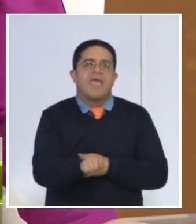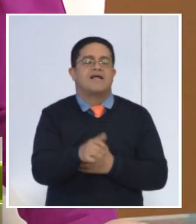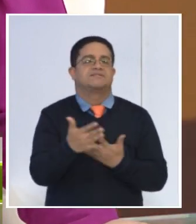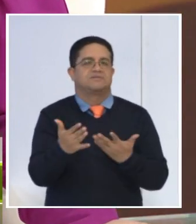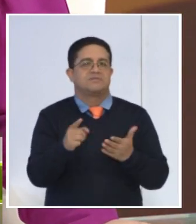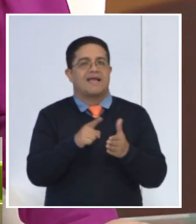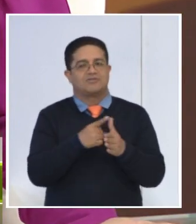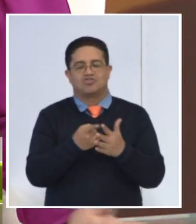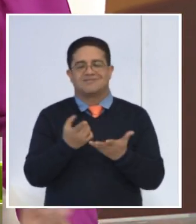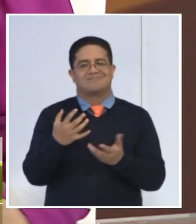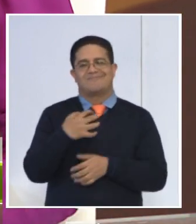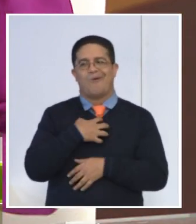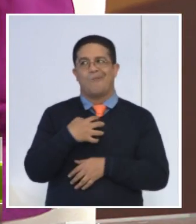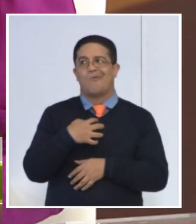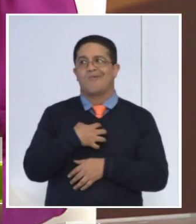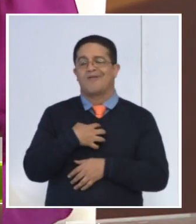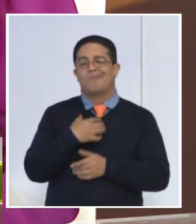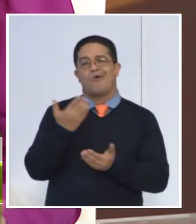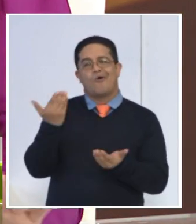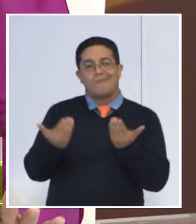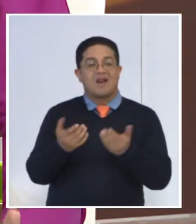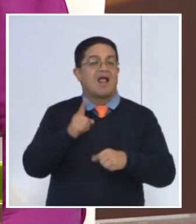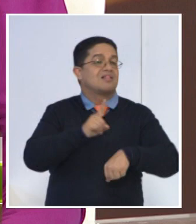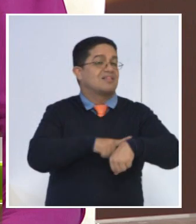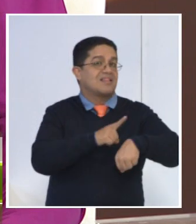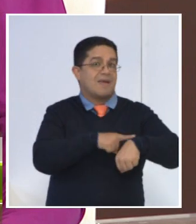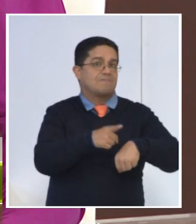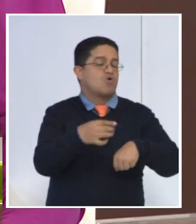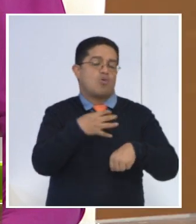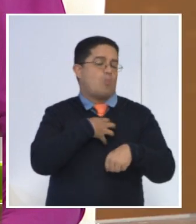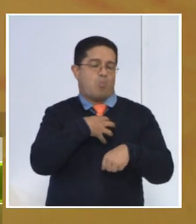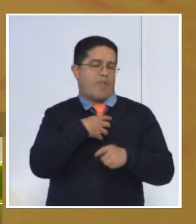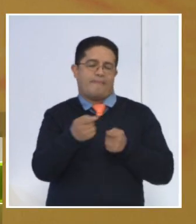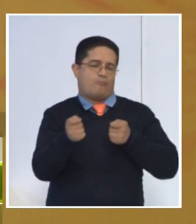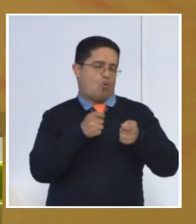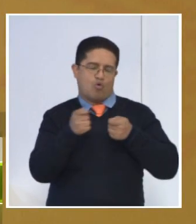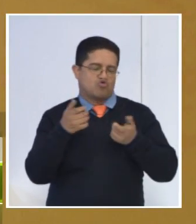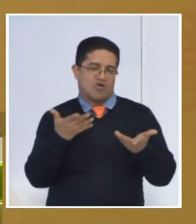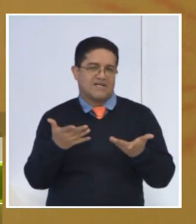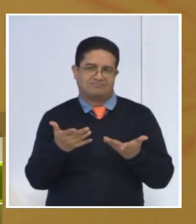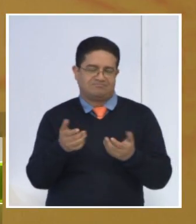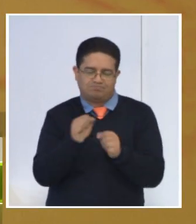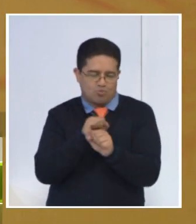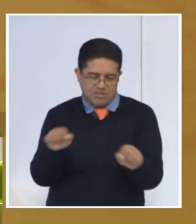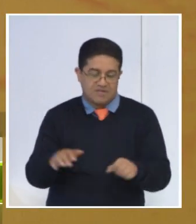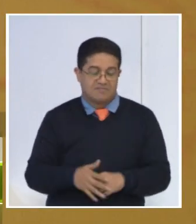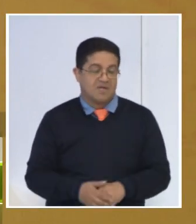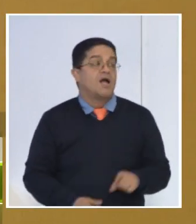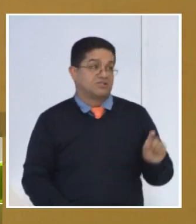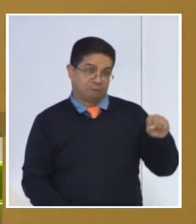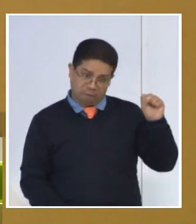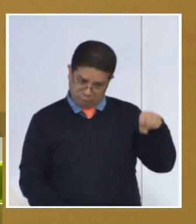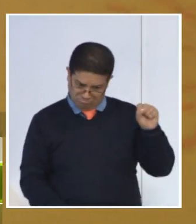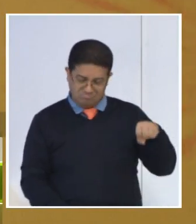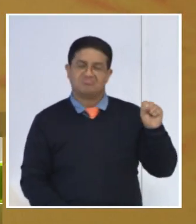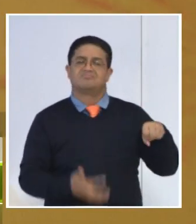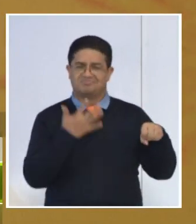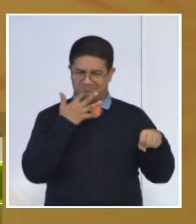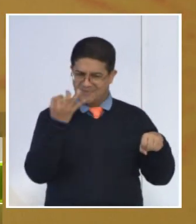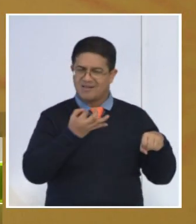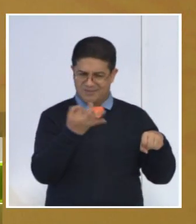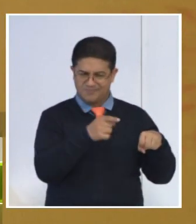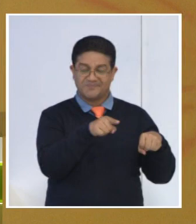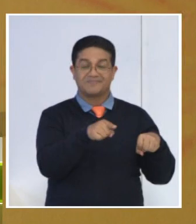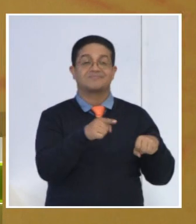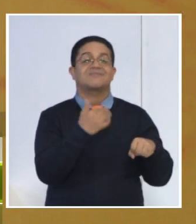Entonces es algo que no podemos controlar. El tiempo no lo podemos controlar nosotros. Exactamente. No está en nuestras manos. Sí, sí, totalmente. Sin duda alguna. Y eso es